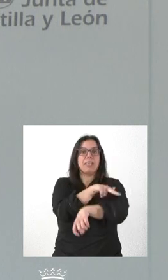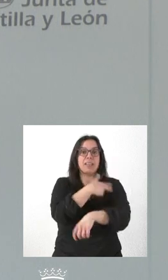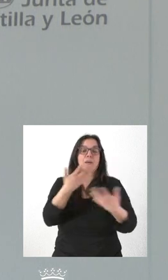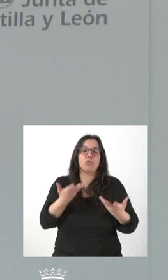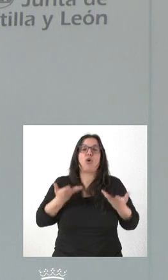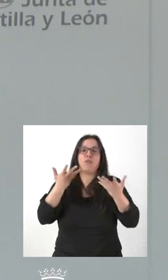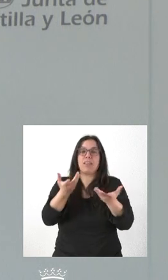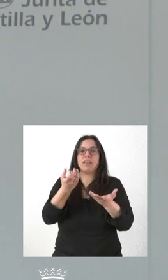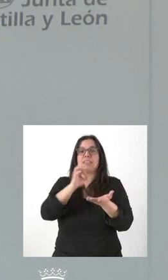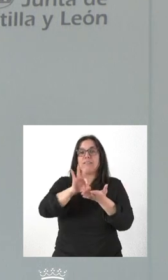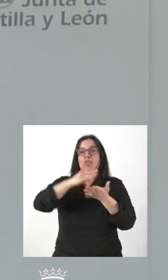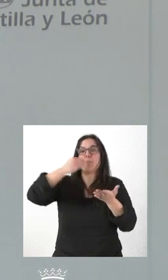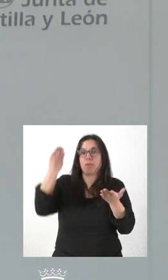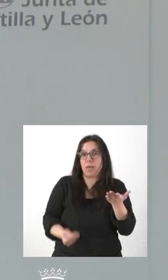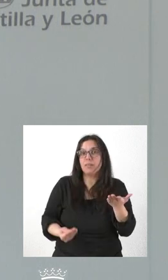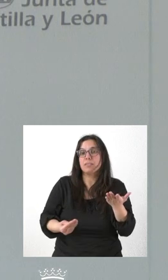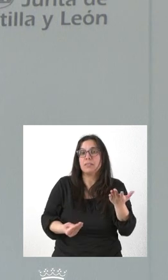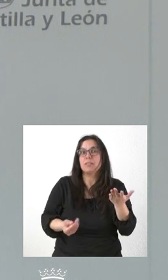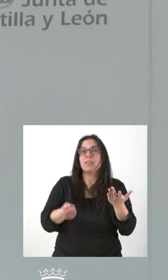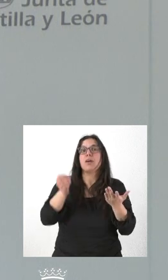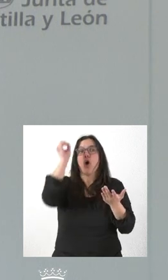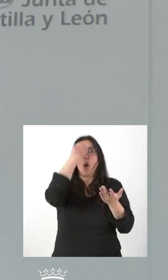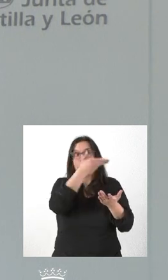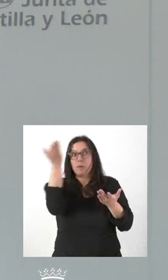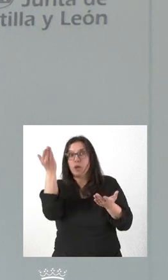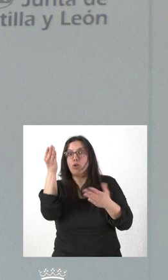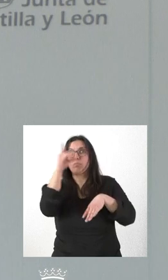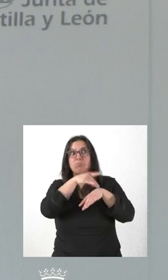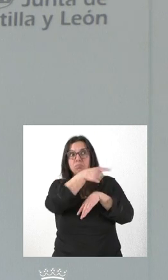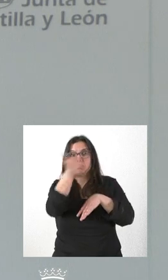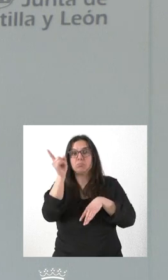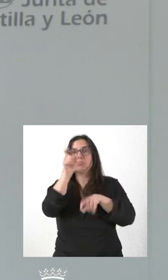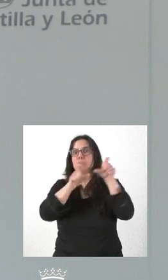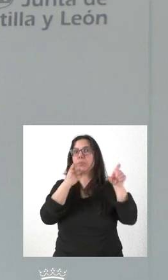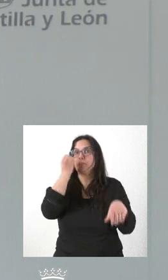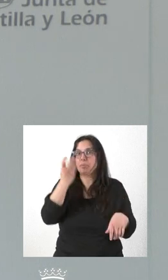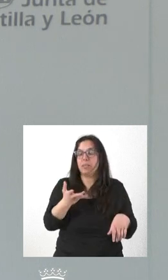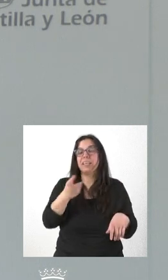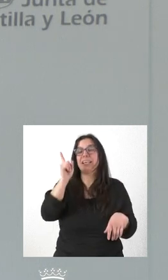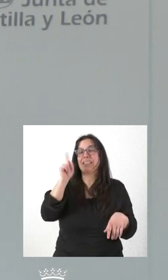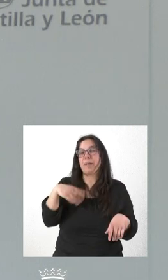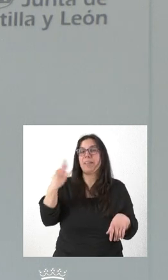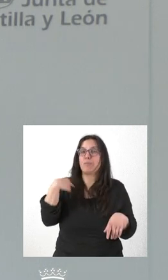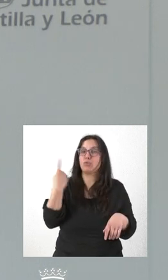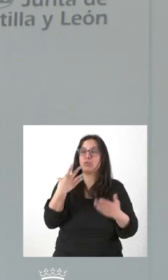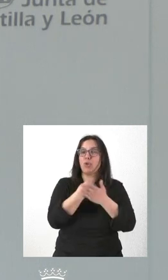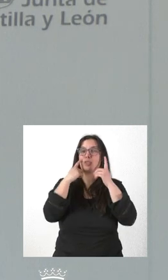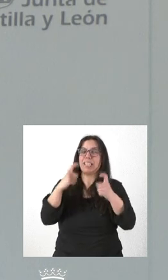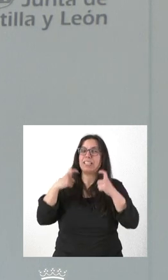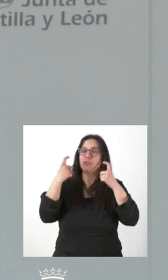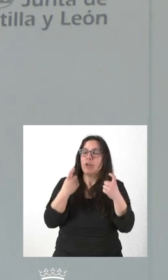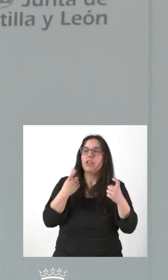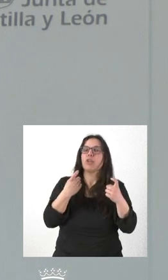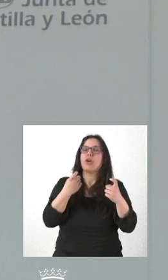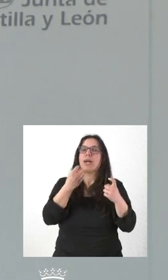hace es prestar un buen servicio que es bien valorado por el conjunto de la sociedad. Y yo creo que haríamos también todos un esfuerzo positivo si ponemos en valor